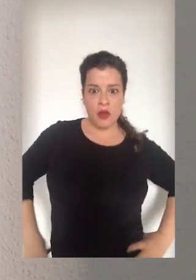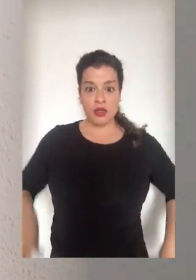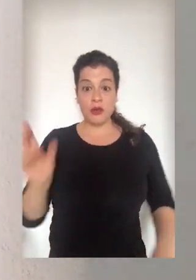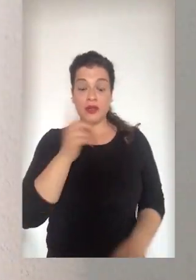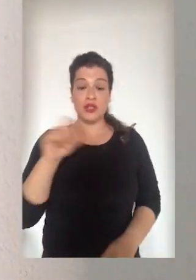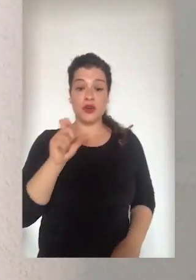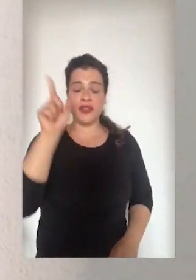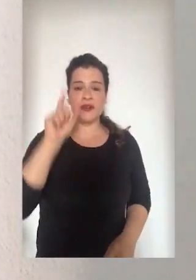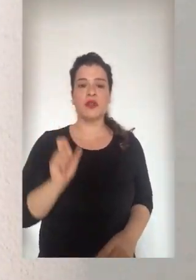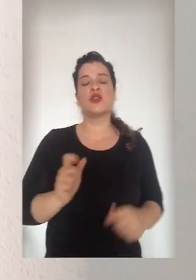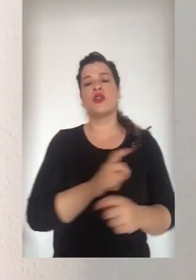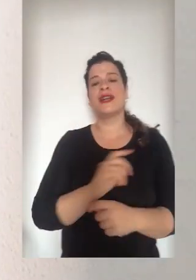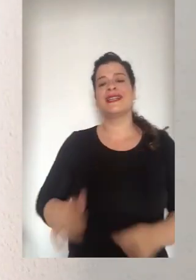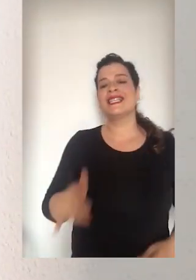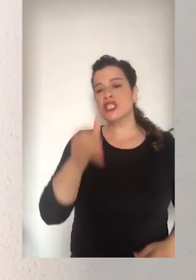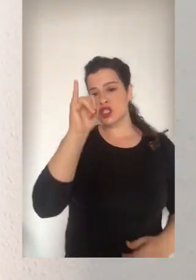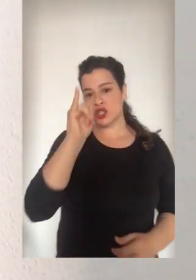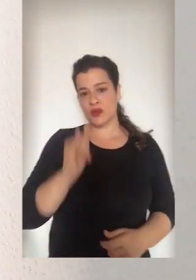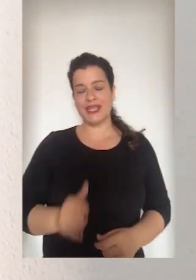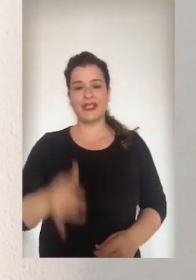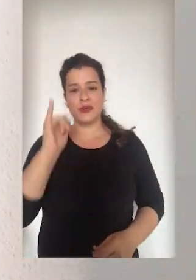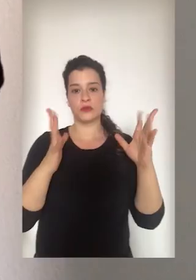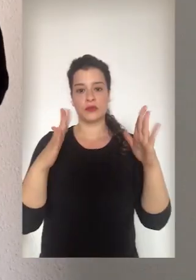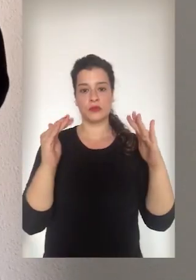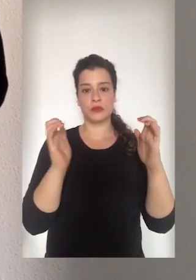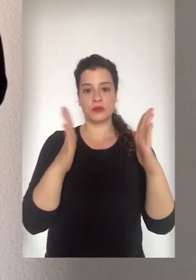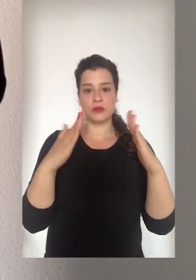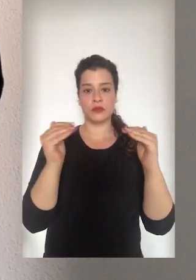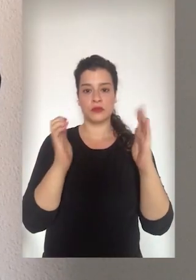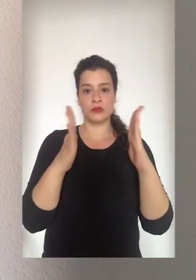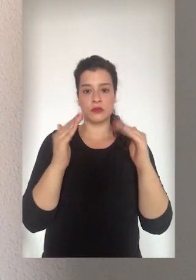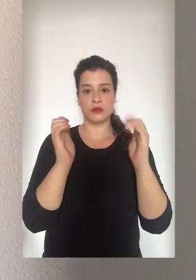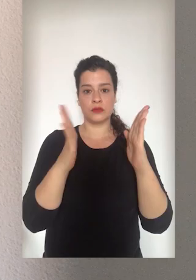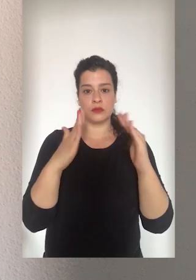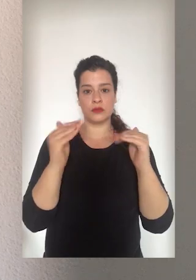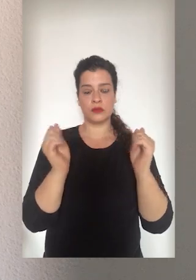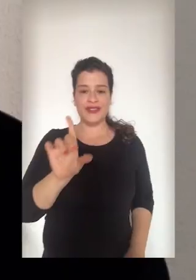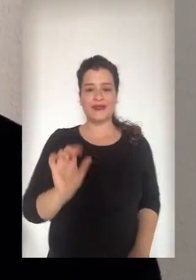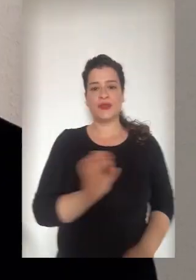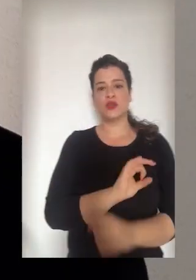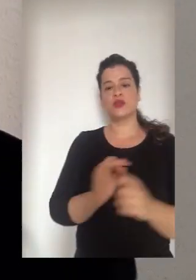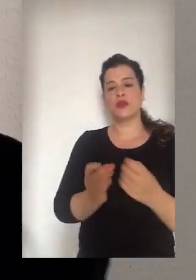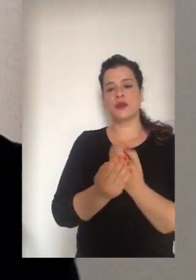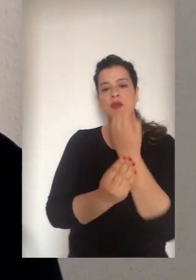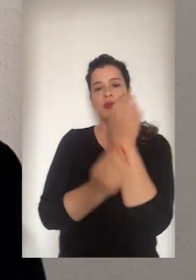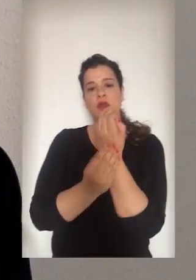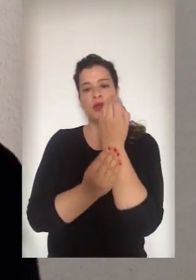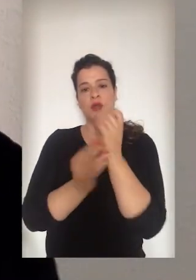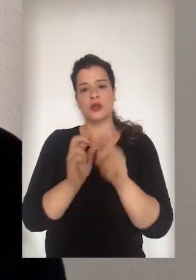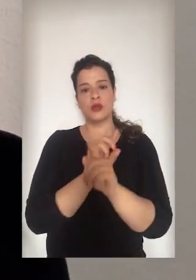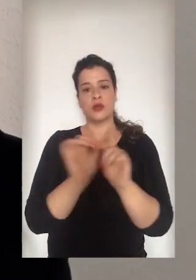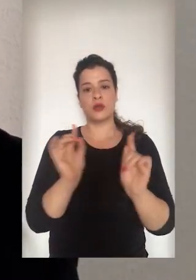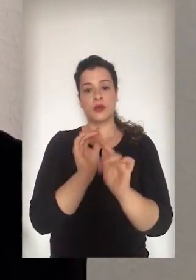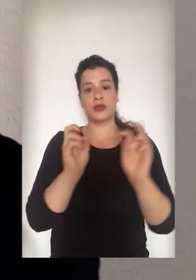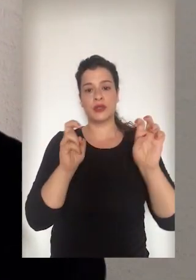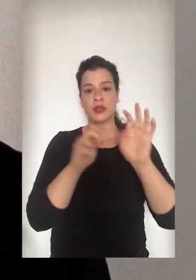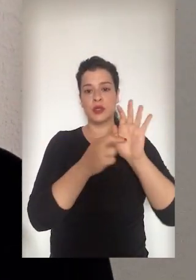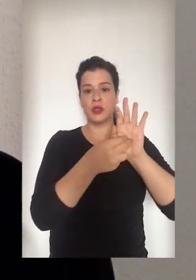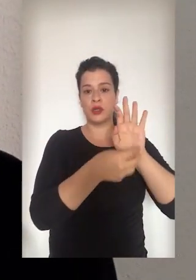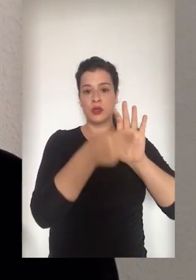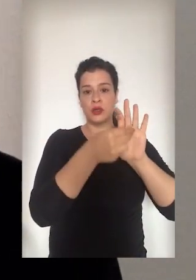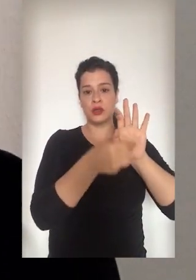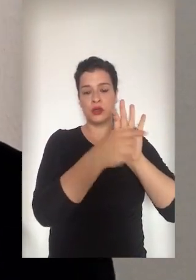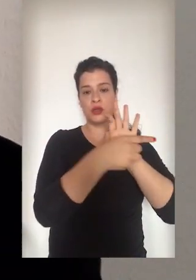sean los primeros en retomar su actividad laboral. Soy esa amiga de la Guara Seri. Yo he llamado algo así. Youtubers, reggaetoneros y